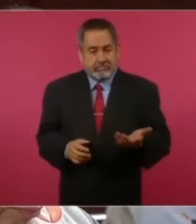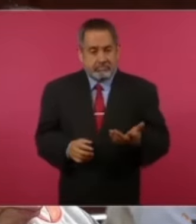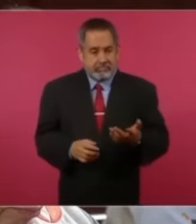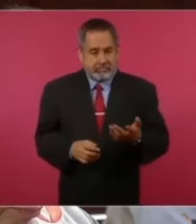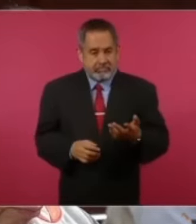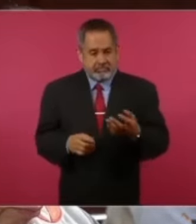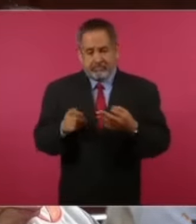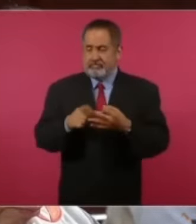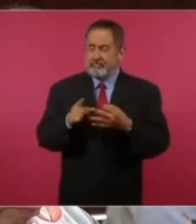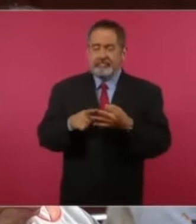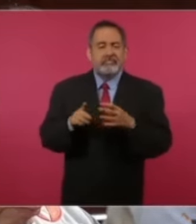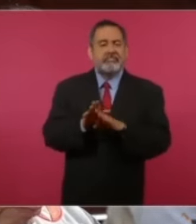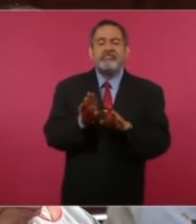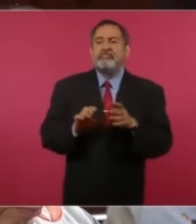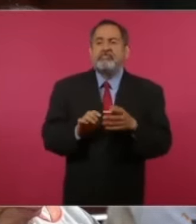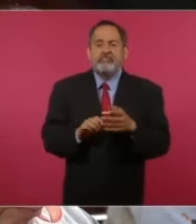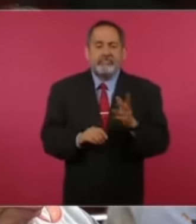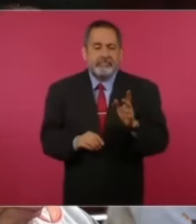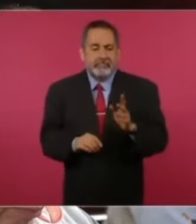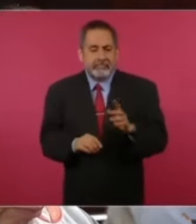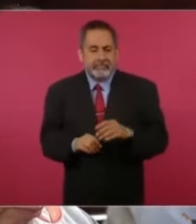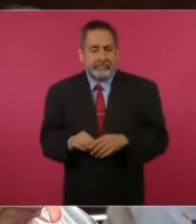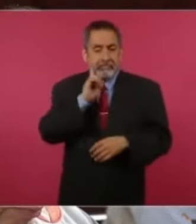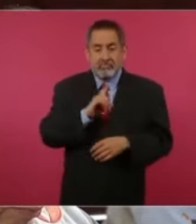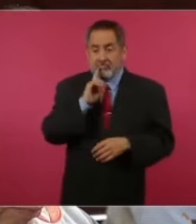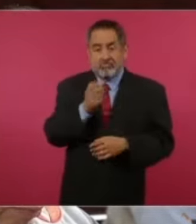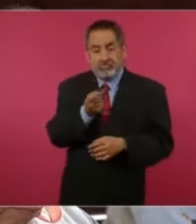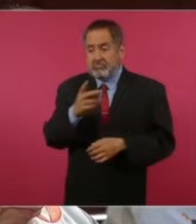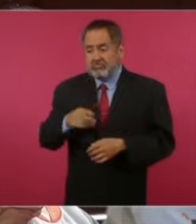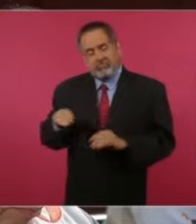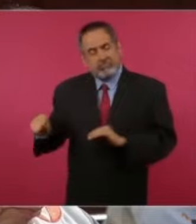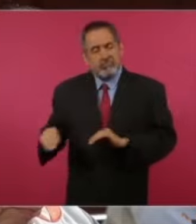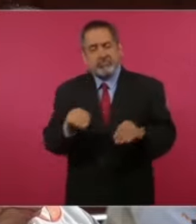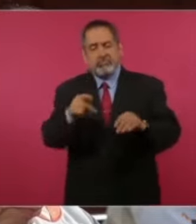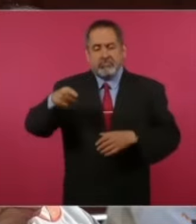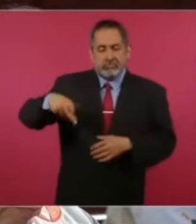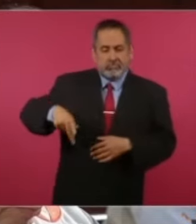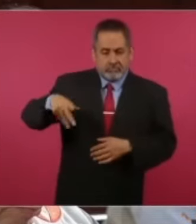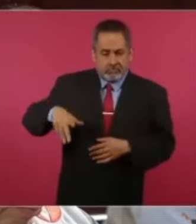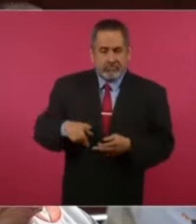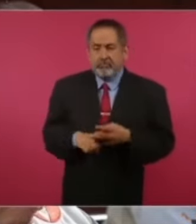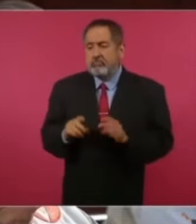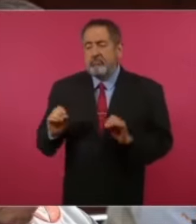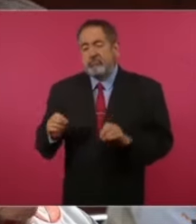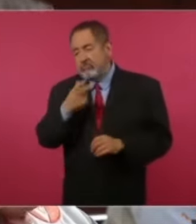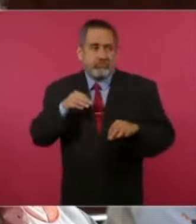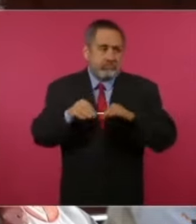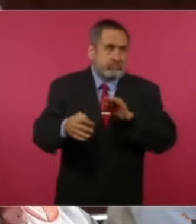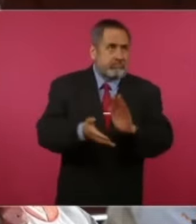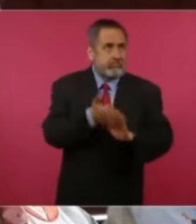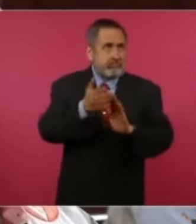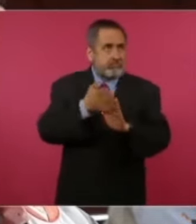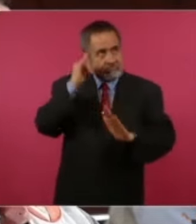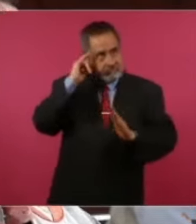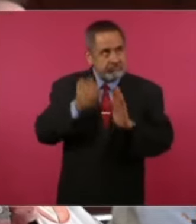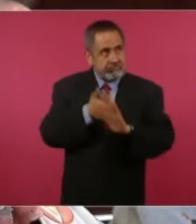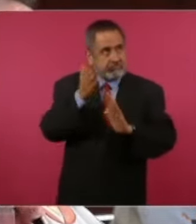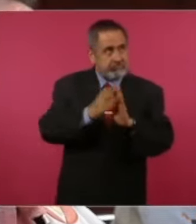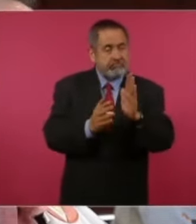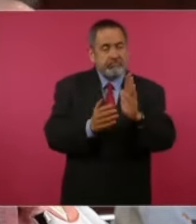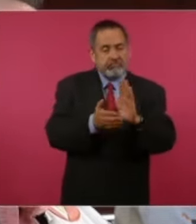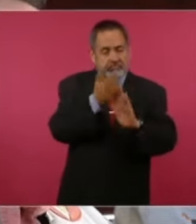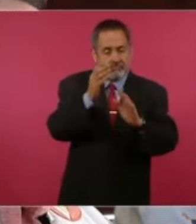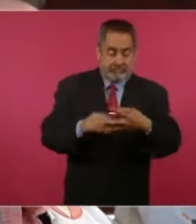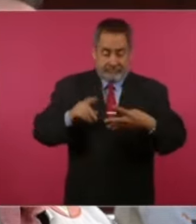piensan igual que uno, que comparten el mismo lenguaje que uno. Entonces, pues a mí me alegra muchísimo, la verdad, sí entiendo por qué ella estuvo durante